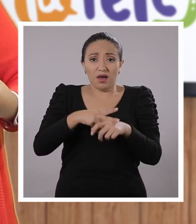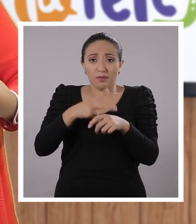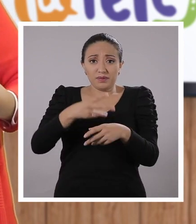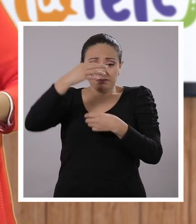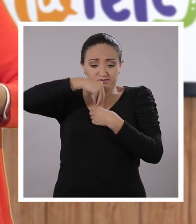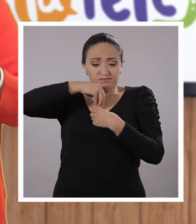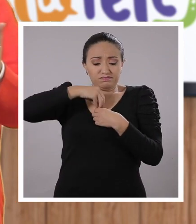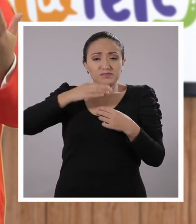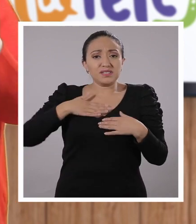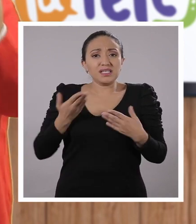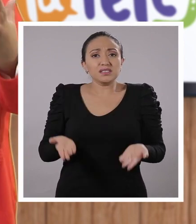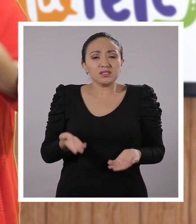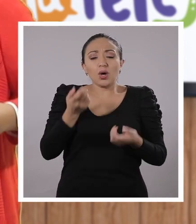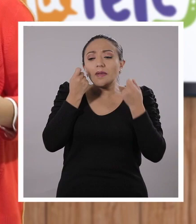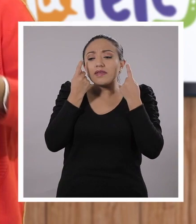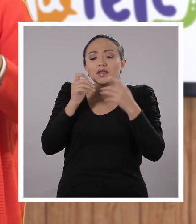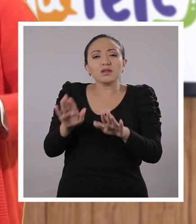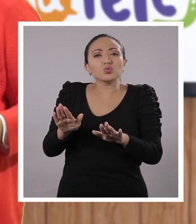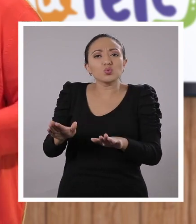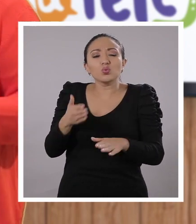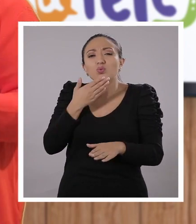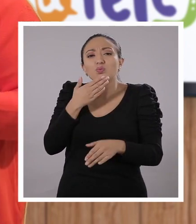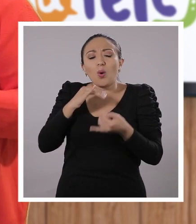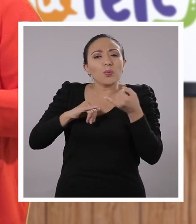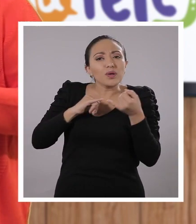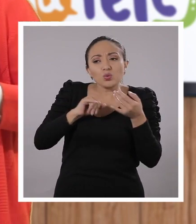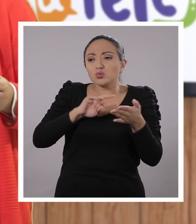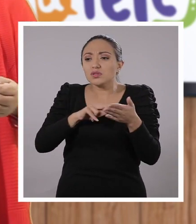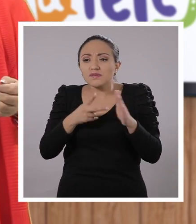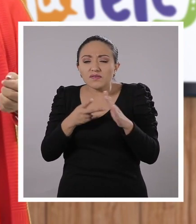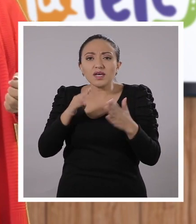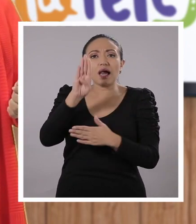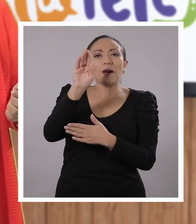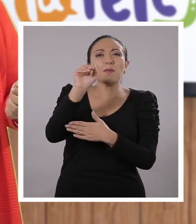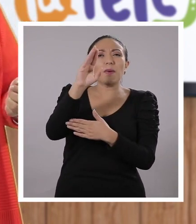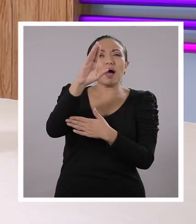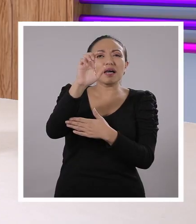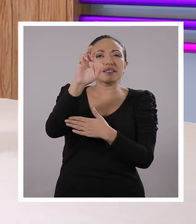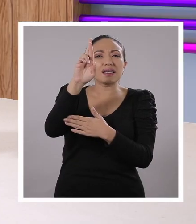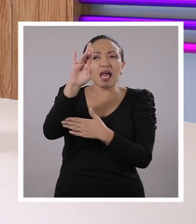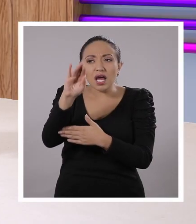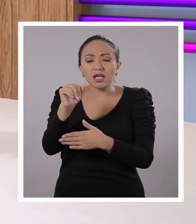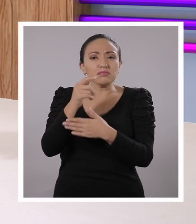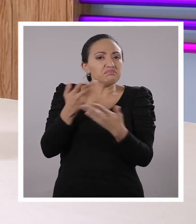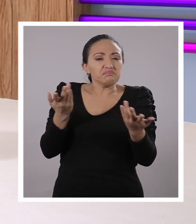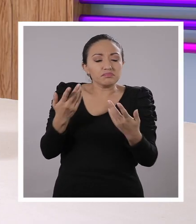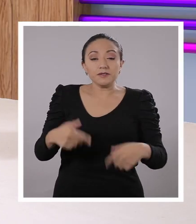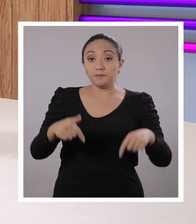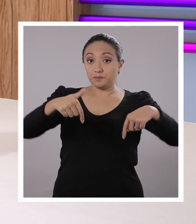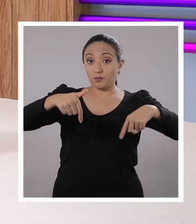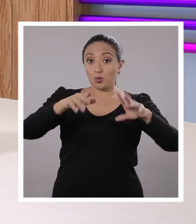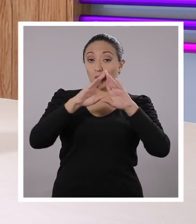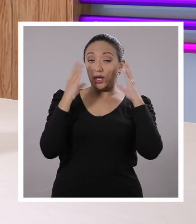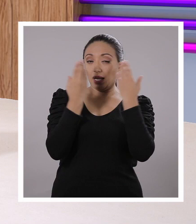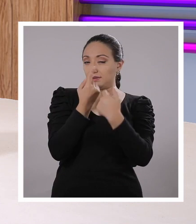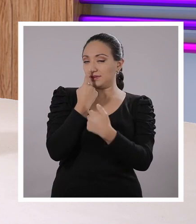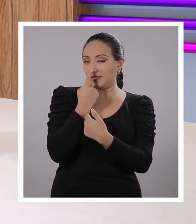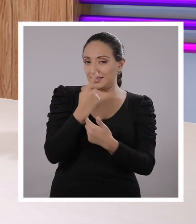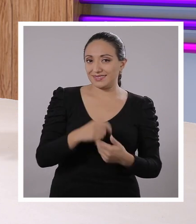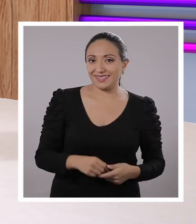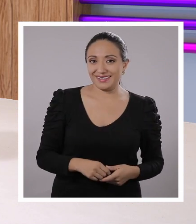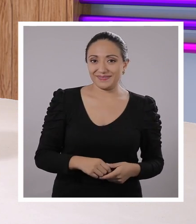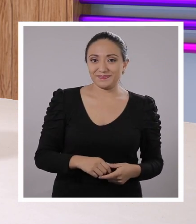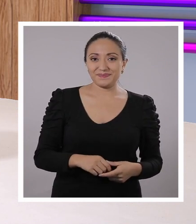a veces en nosotros, para saber cómo entender su comportamiento. Qué bueno. Estoy seguro que la clase de hoy va a estar realmente